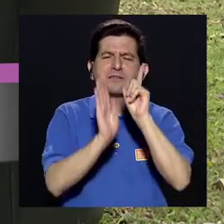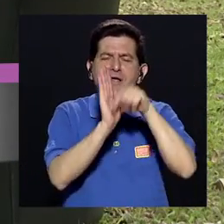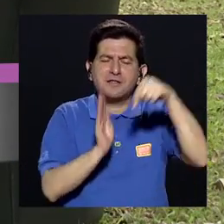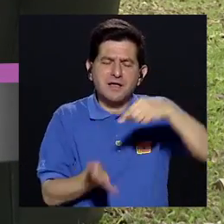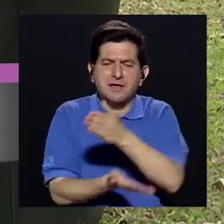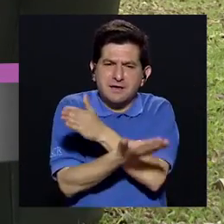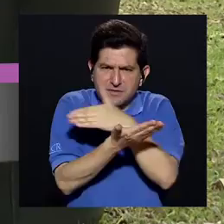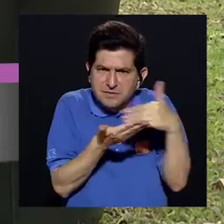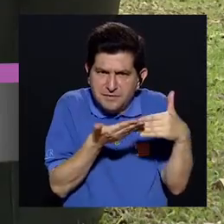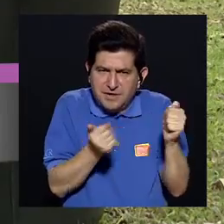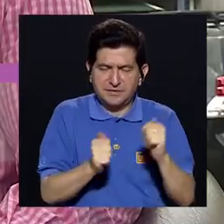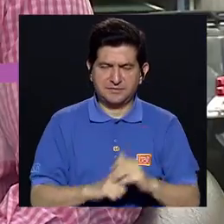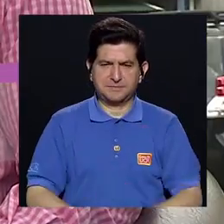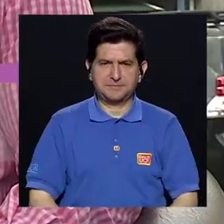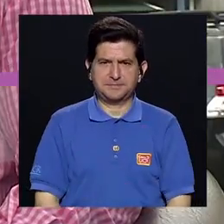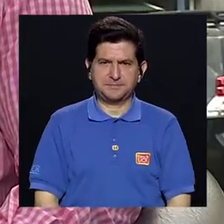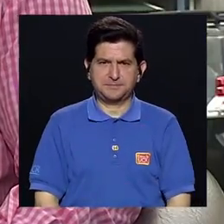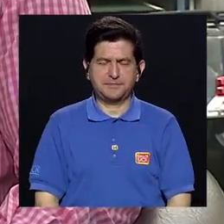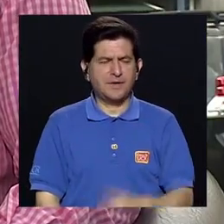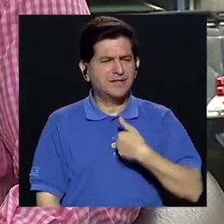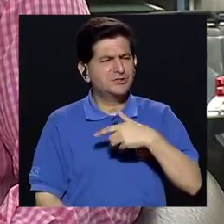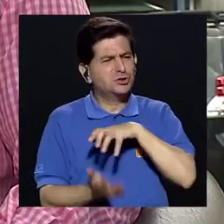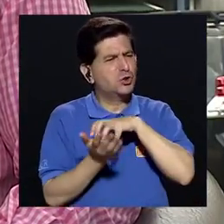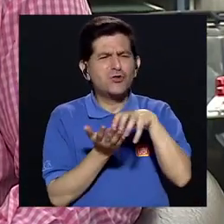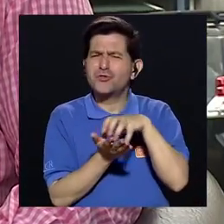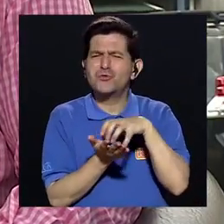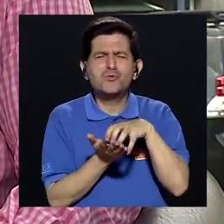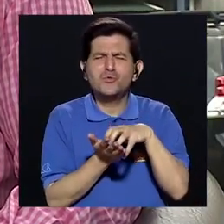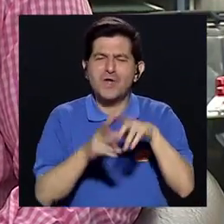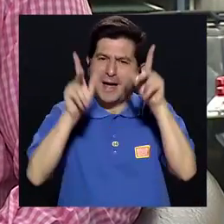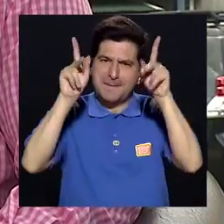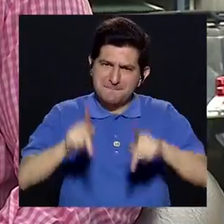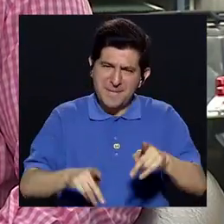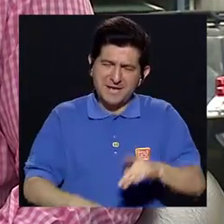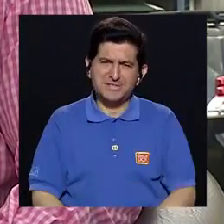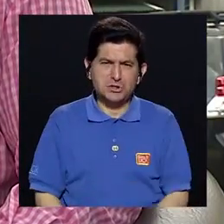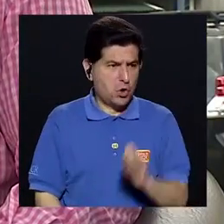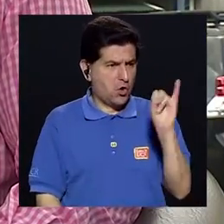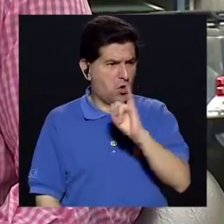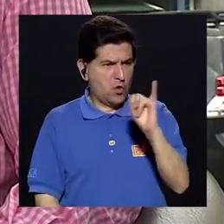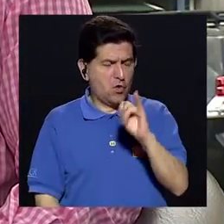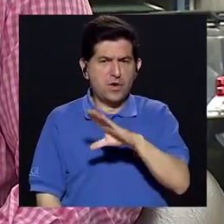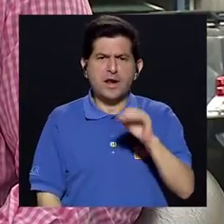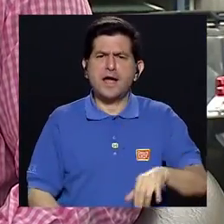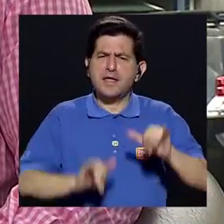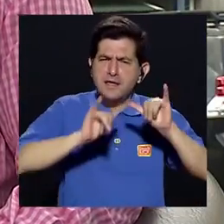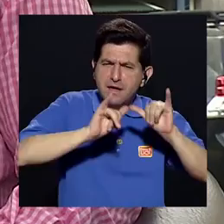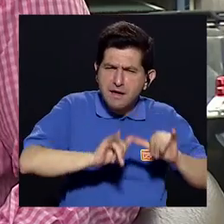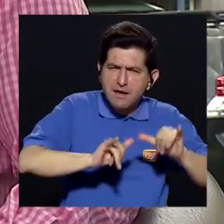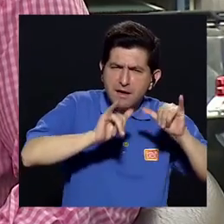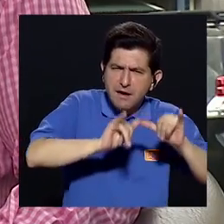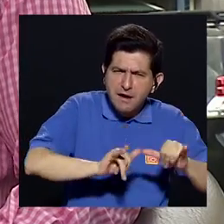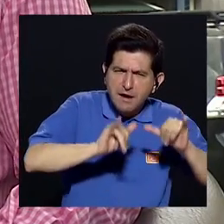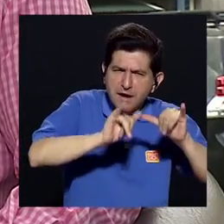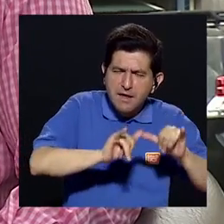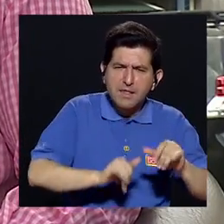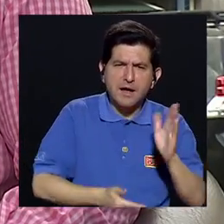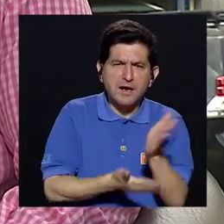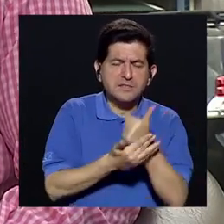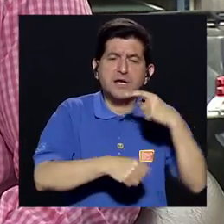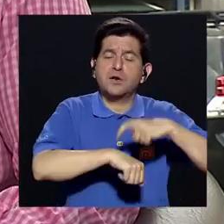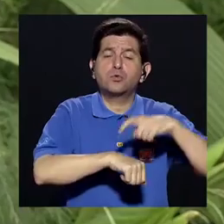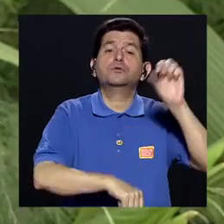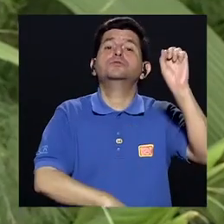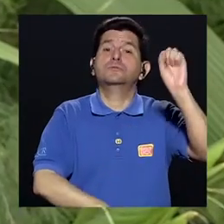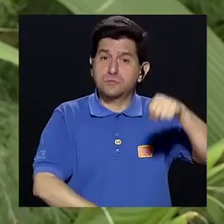este bloque Pero Me queda la duda De que Una persona puede infectarse Y quedar en estado de latencia Por algún tiempo